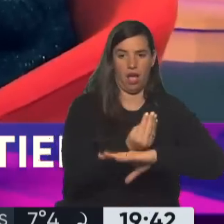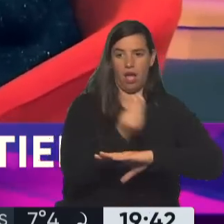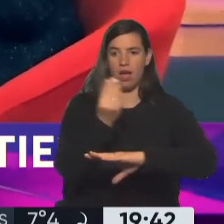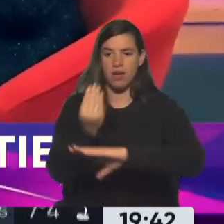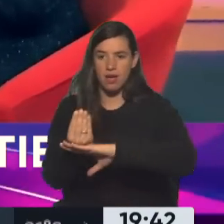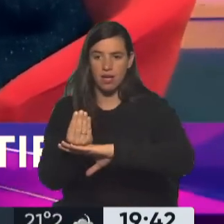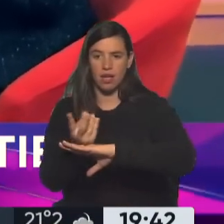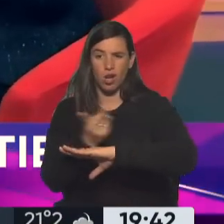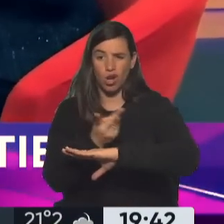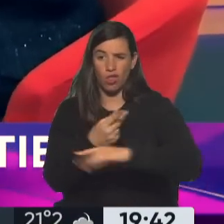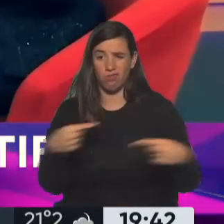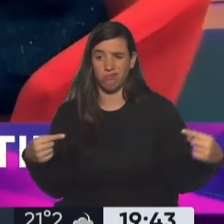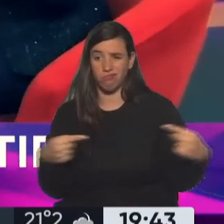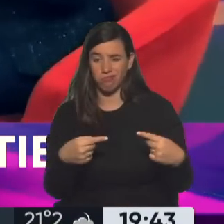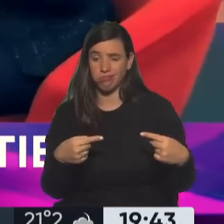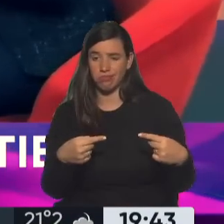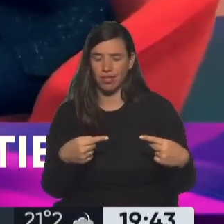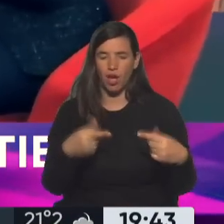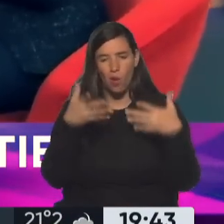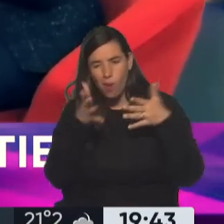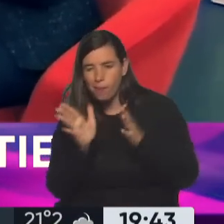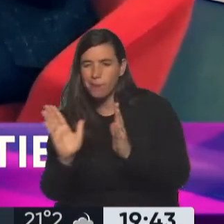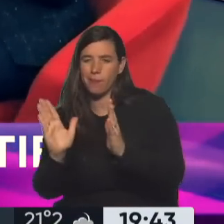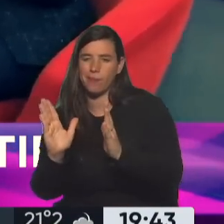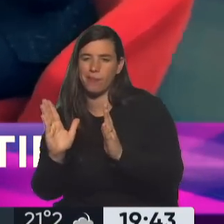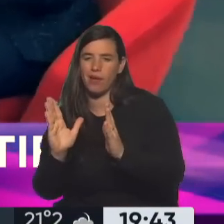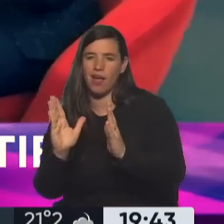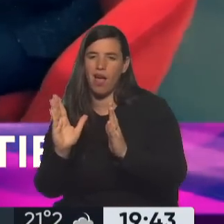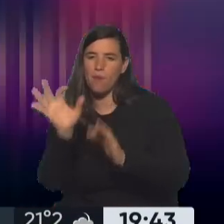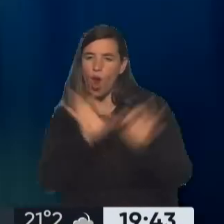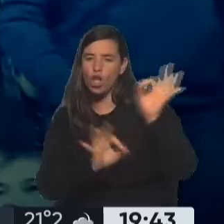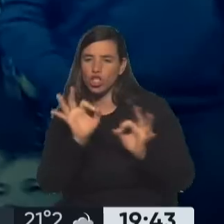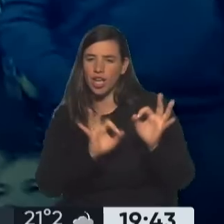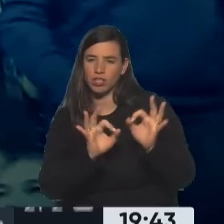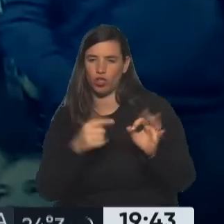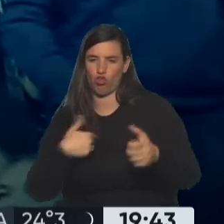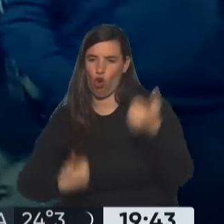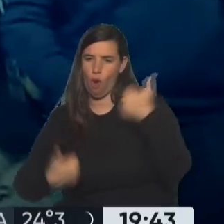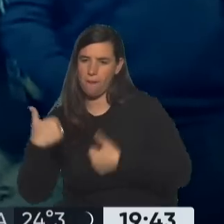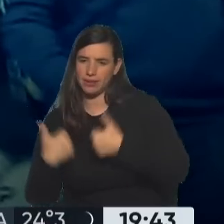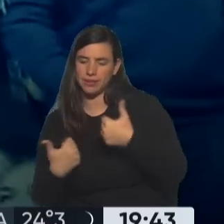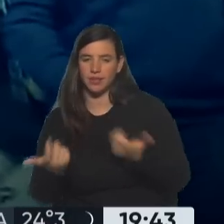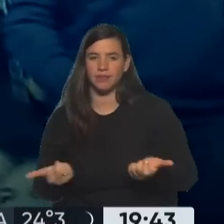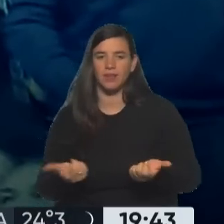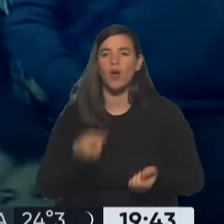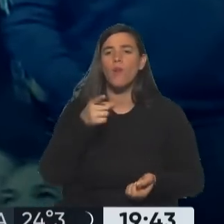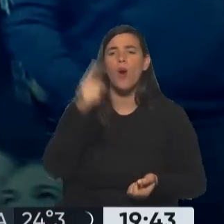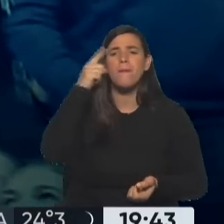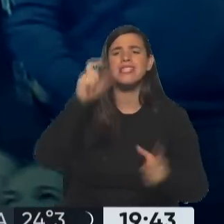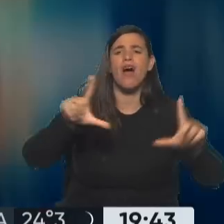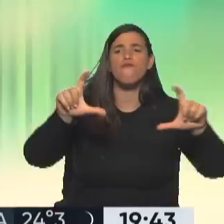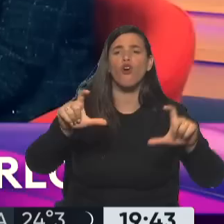tiene una mirada más ligada al proyecto con el que yo voy a competir. ¿Qué pensás de esta foto? De